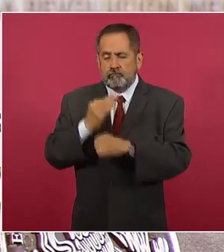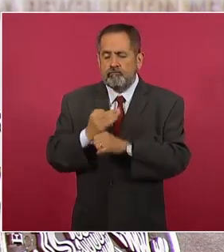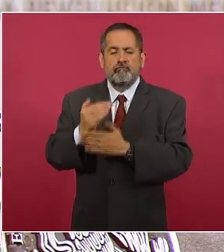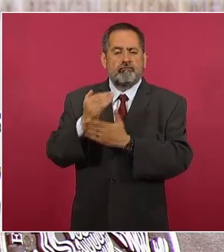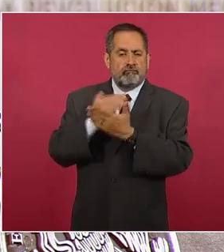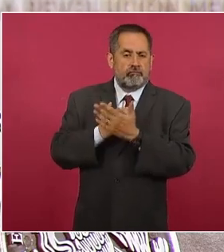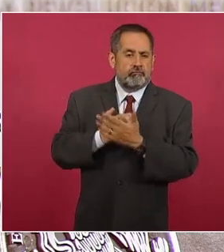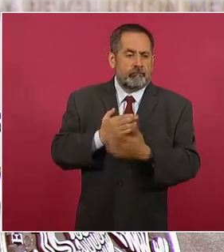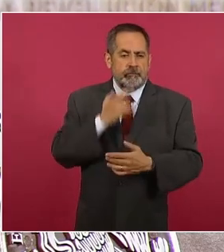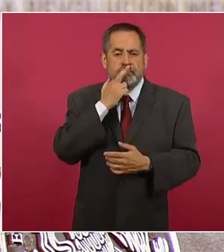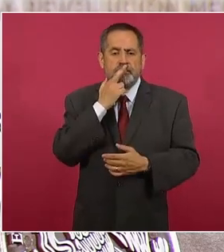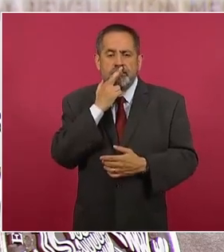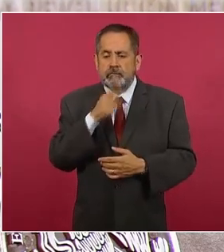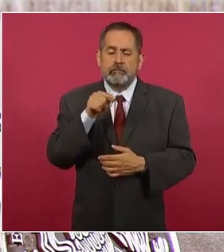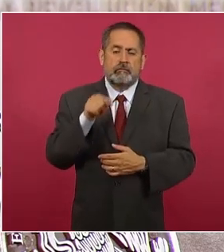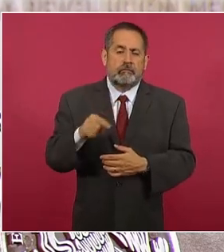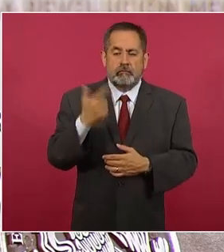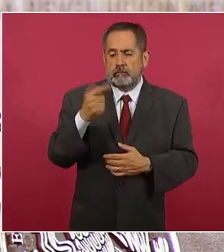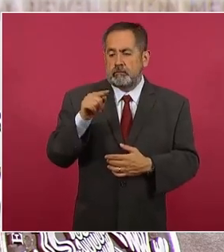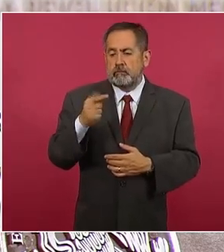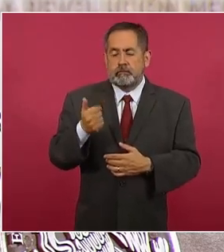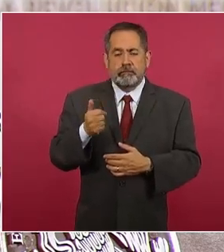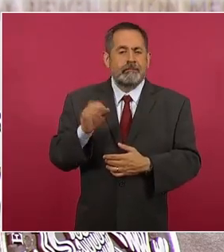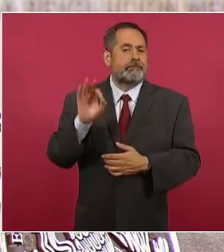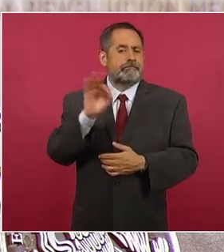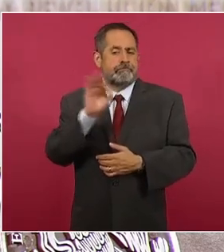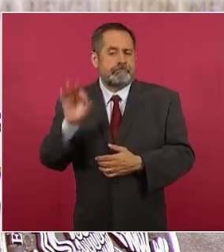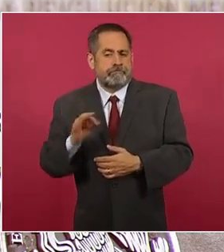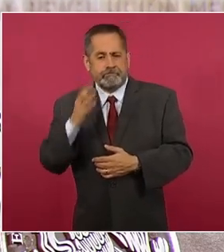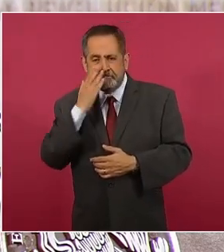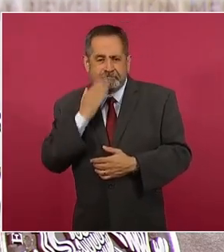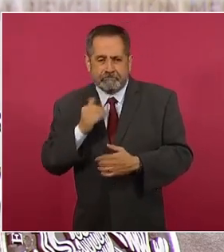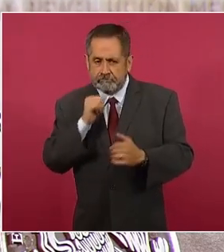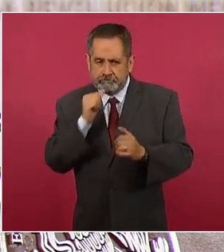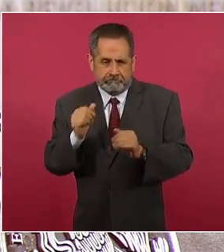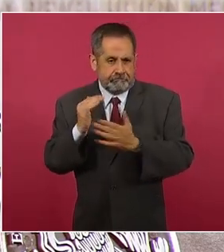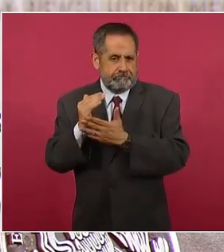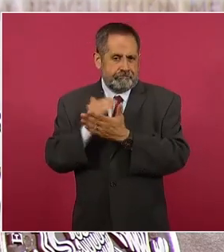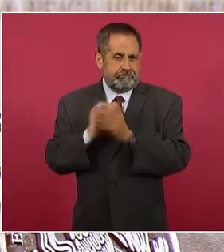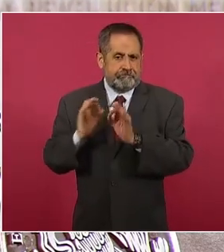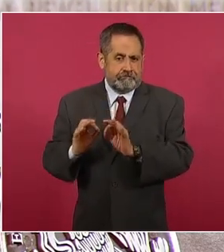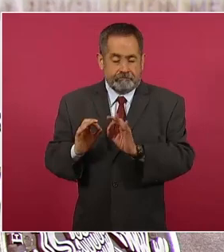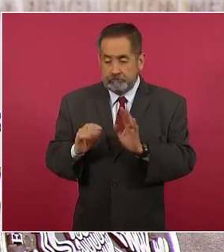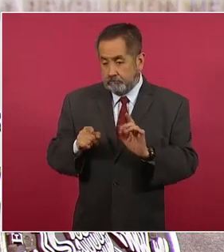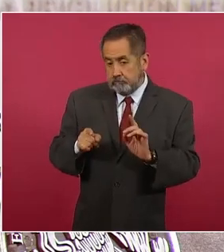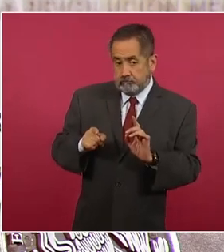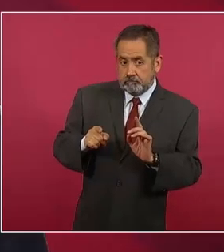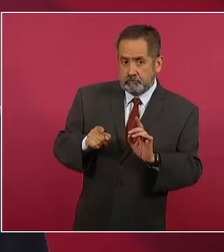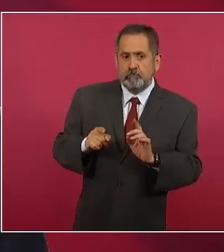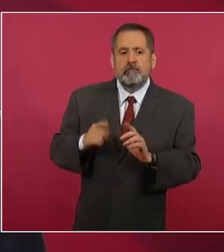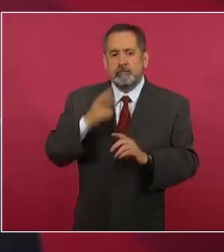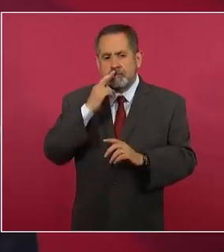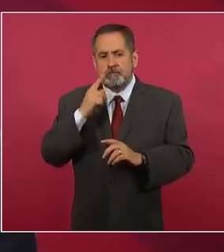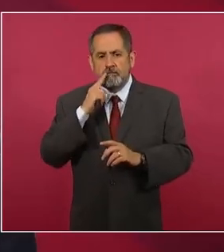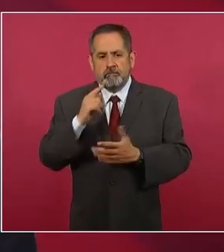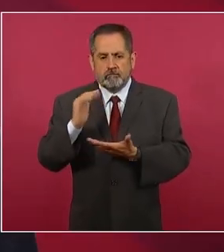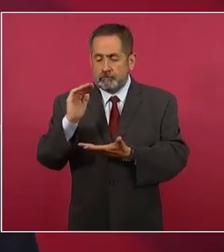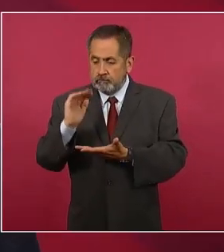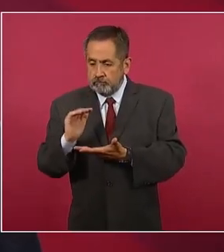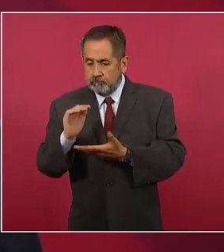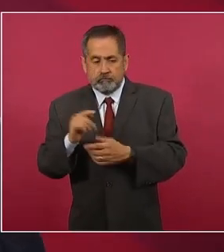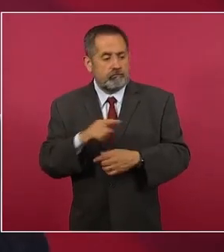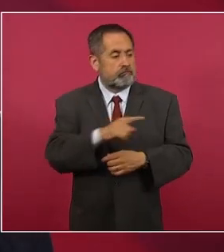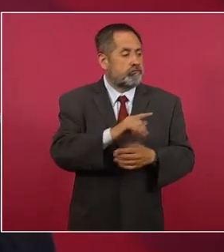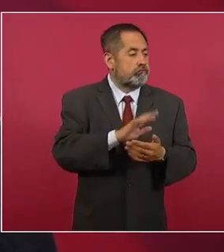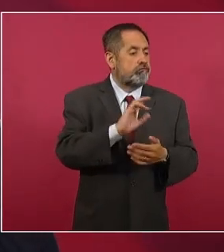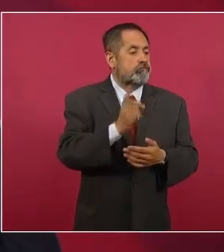sobre tasa de interés. Y una vez que tenemos presión sobre tasa de interés, vamos a tener presión sobre tipo de